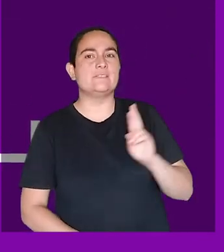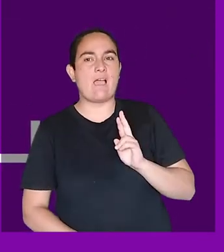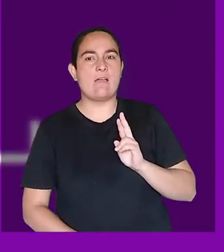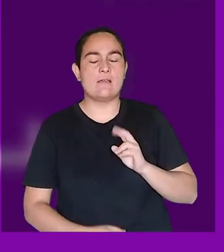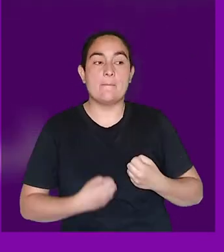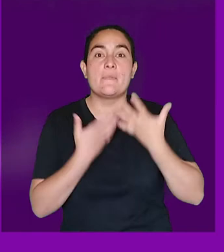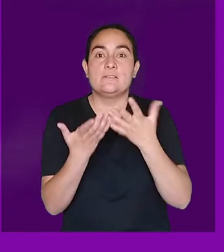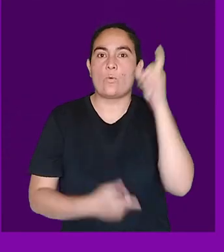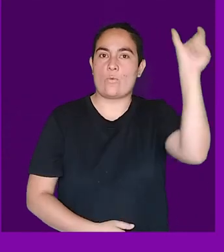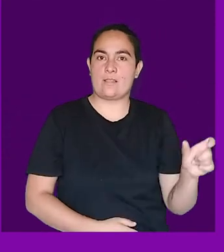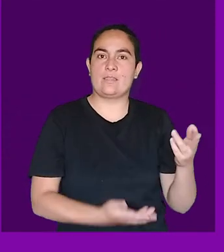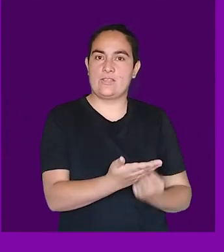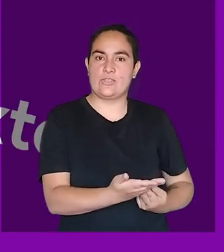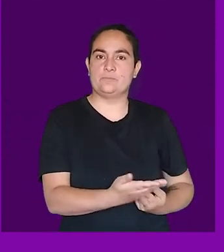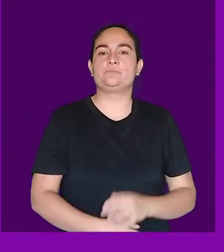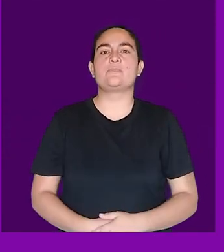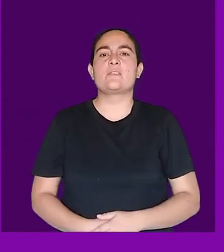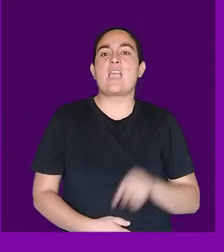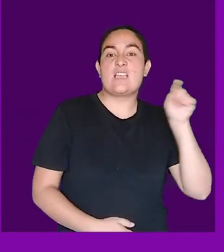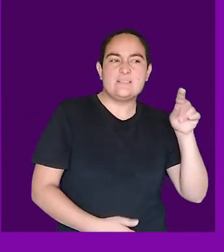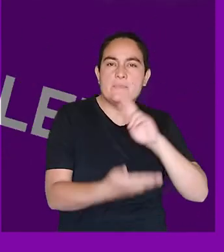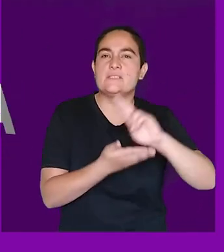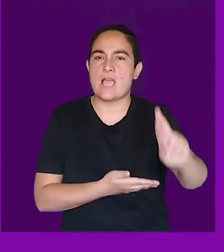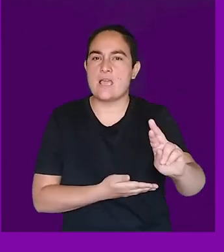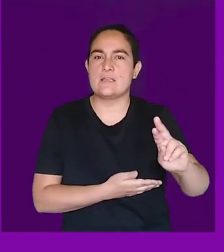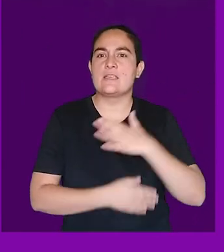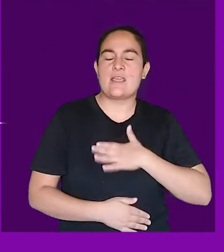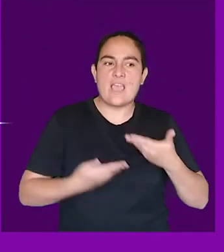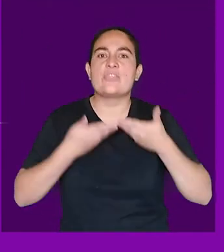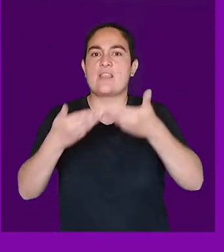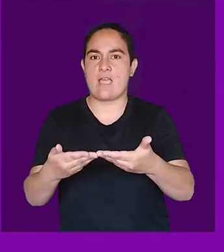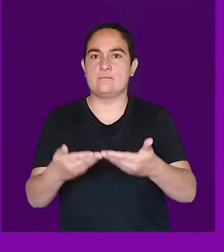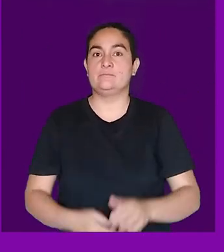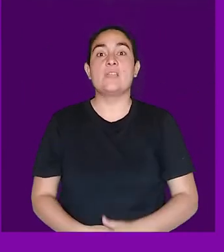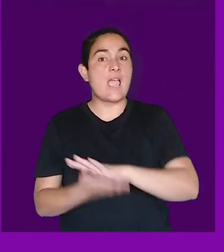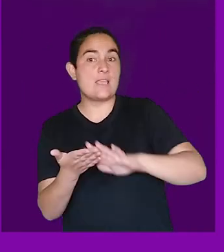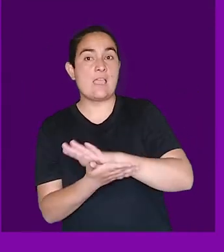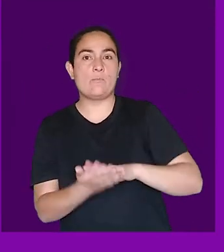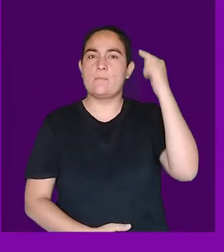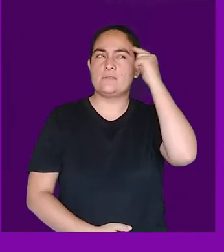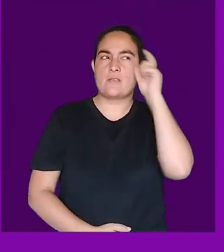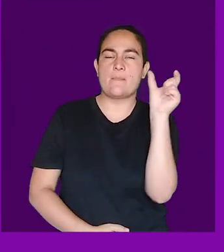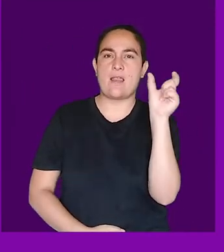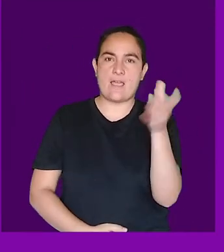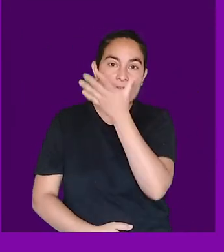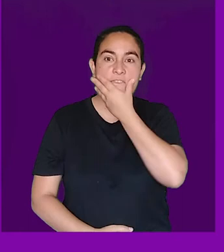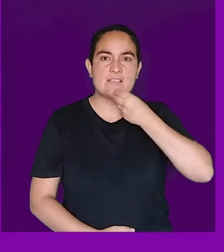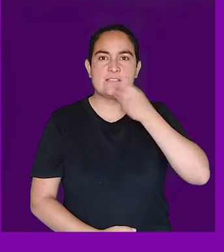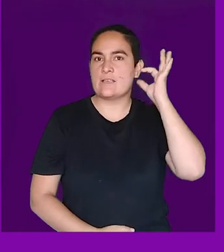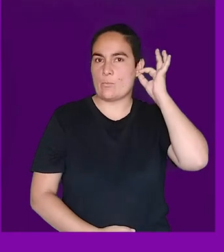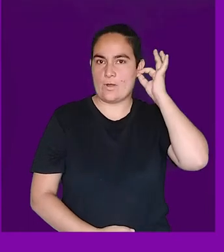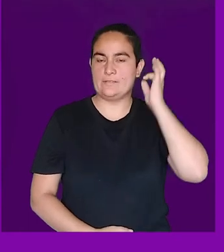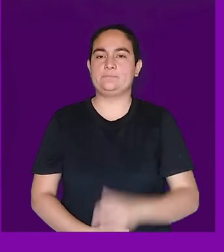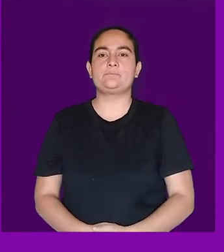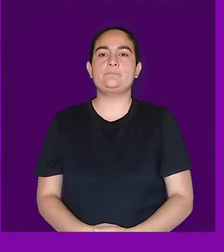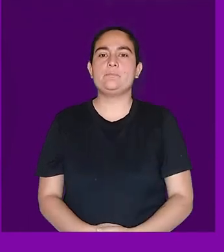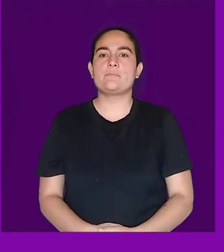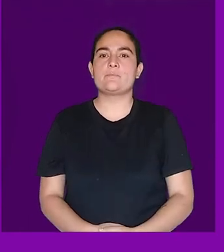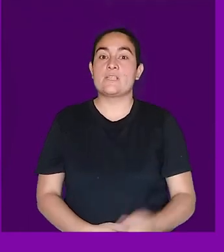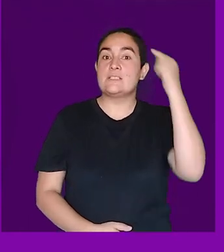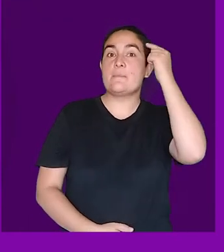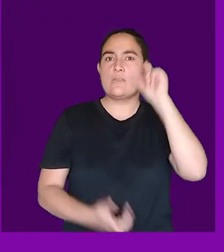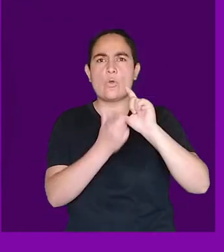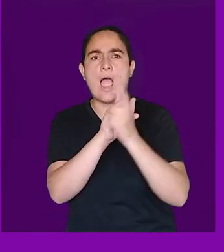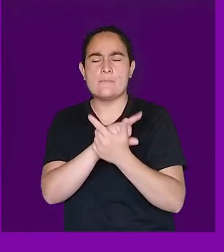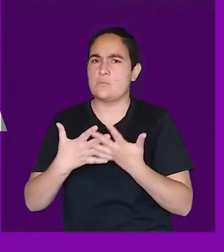que se quiere entregar. Por ejemplo, si pensamos en la belleza femenina, el paradigma cambiará mucho de una época a otra.